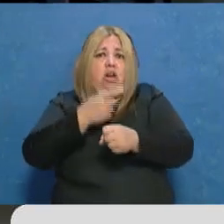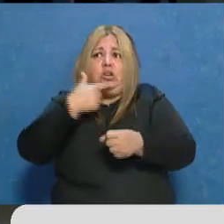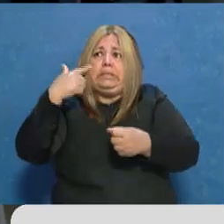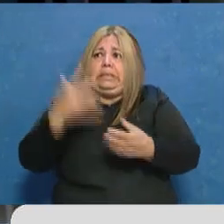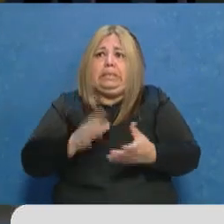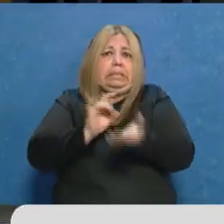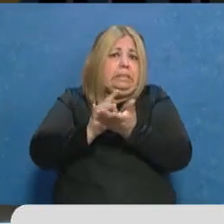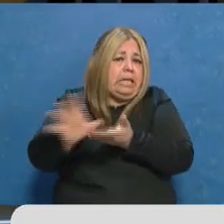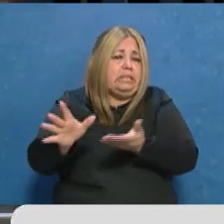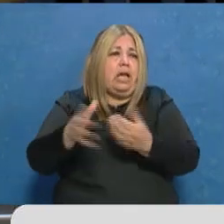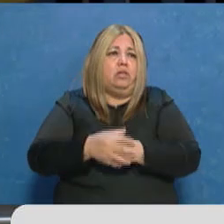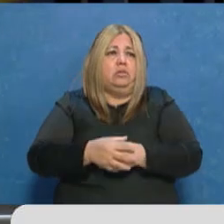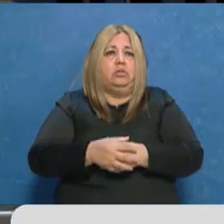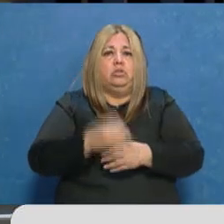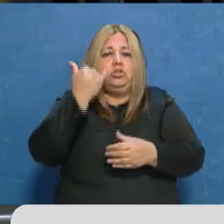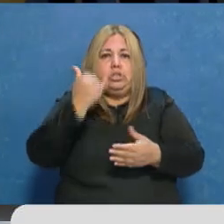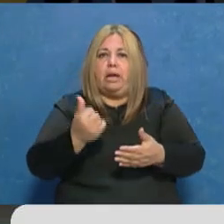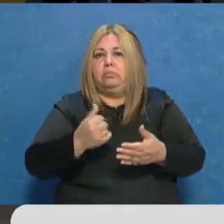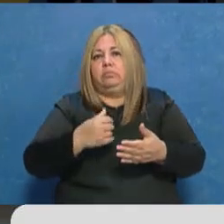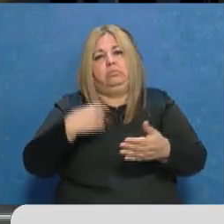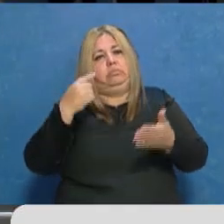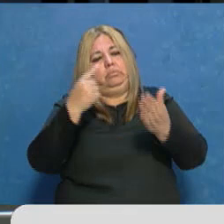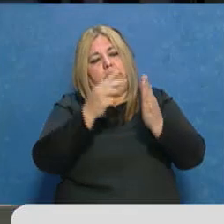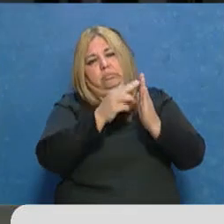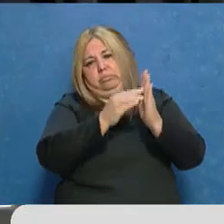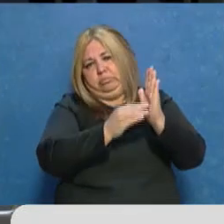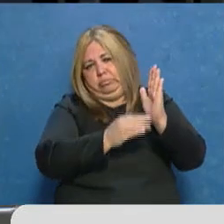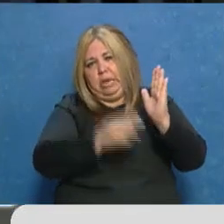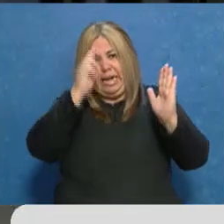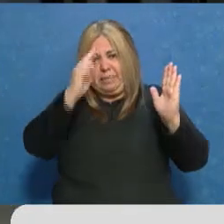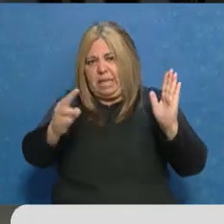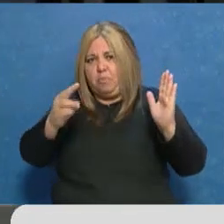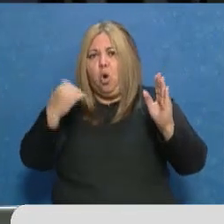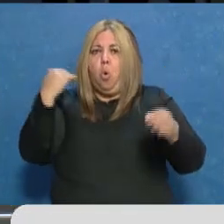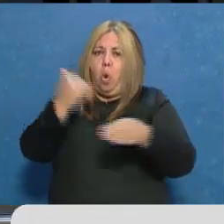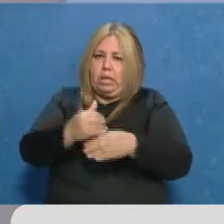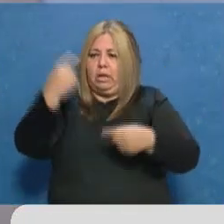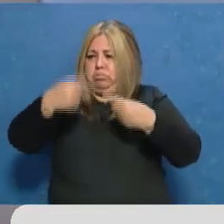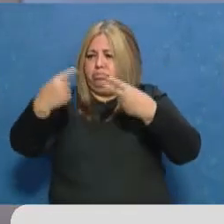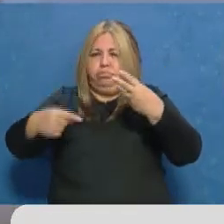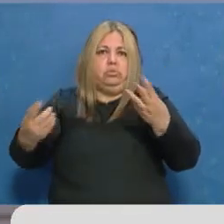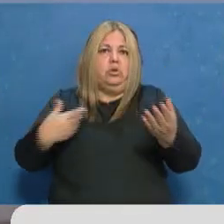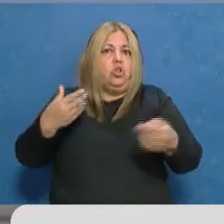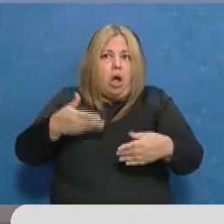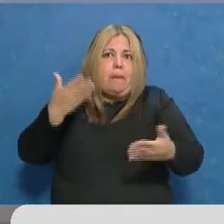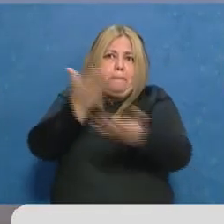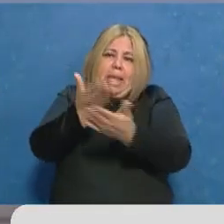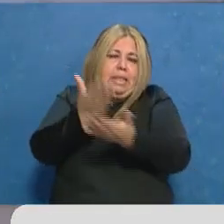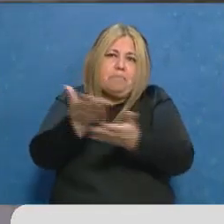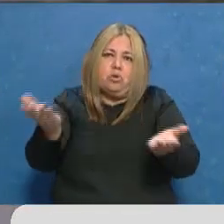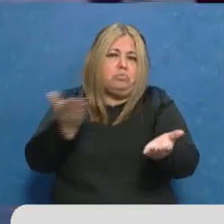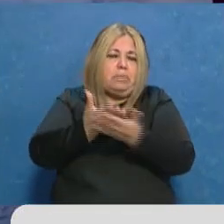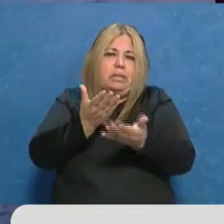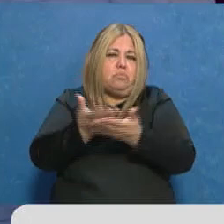hicimos todo lo que teníamos que hacer, respetamos la cuarentena y no estamos pidiendo nada que no sea que nos corresponda. El reclamo de las viviendas es claro